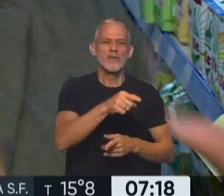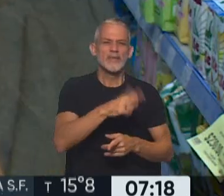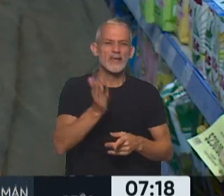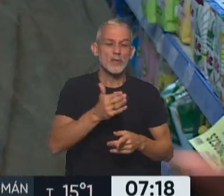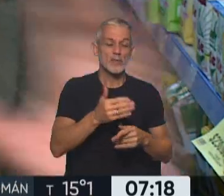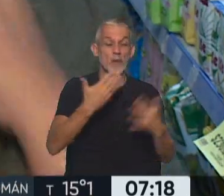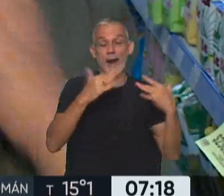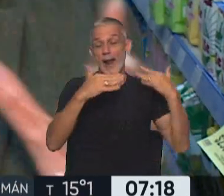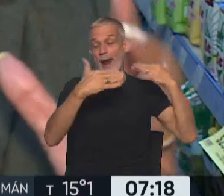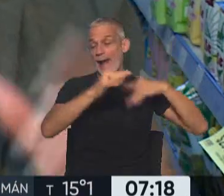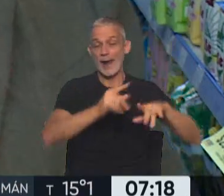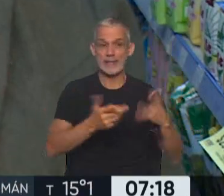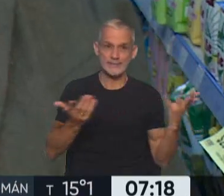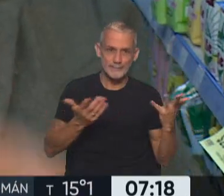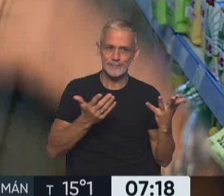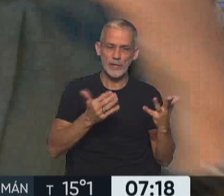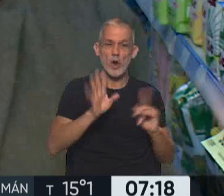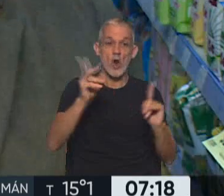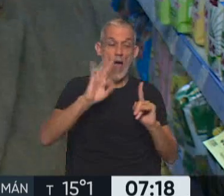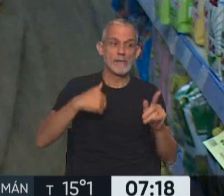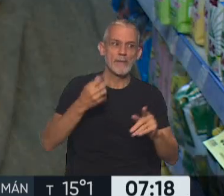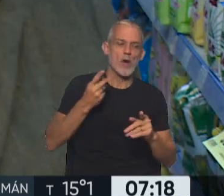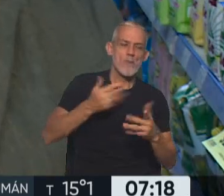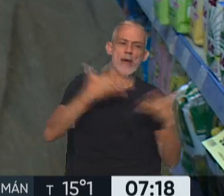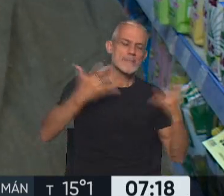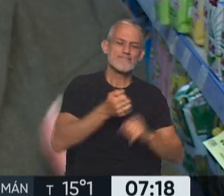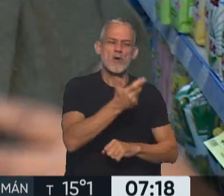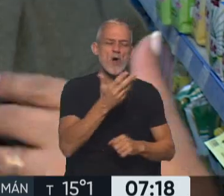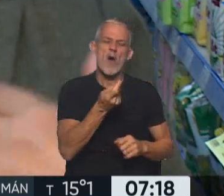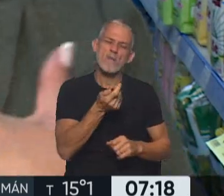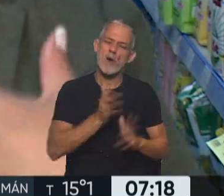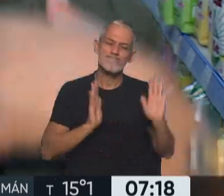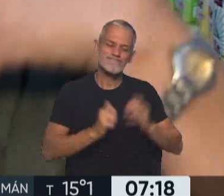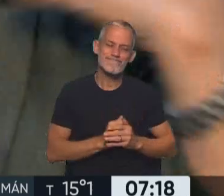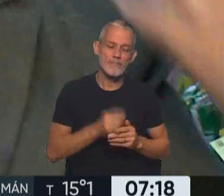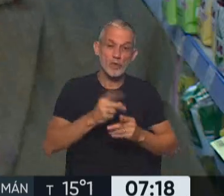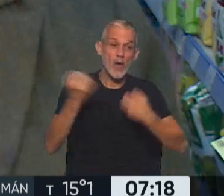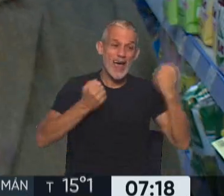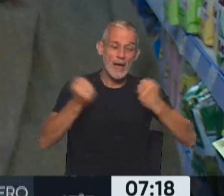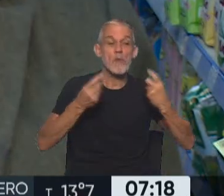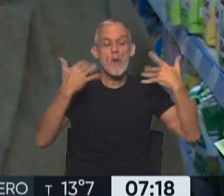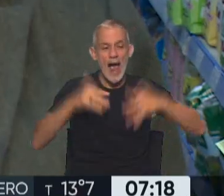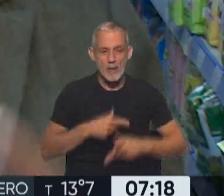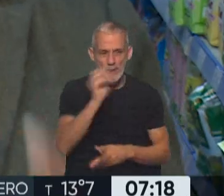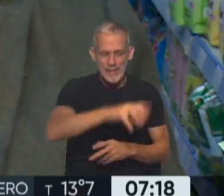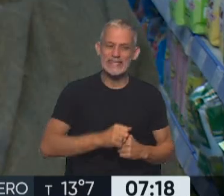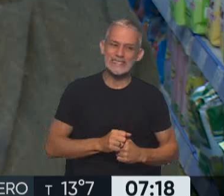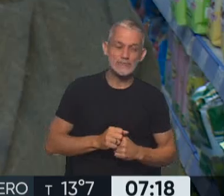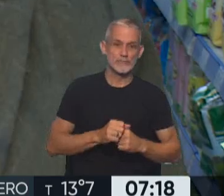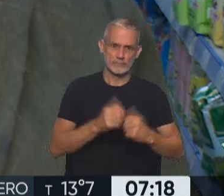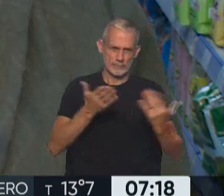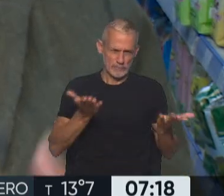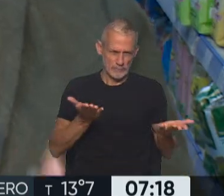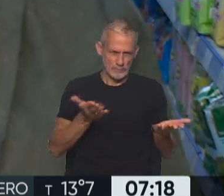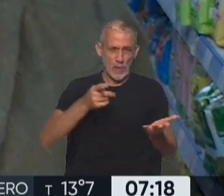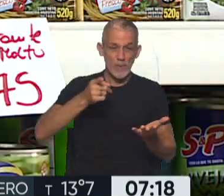montón de excusas. ¿Qué excusas ponen? Ah, no me compré en cantidad. Ah, el camión me sale más caro mandar. Sin embargo,